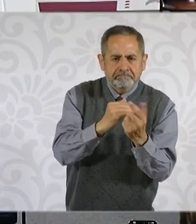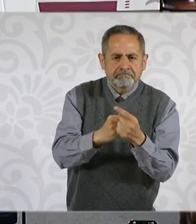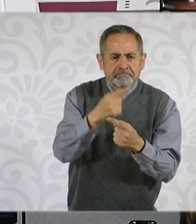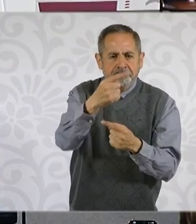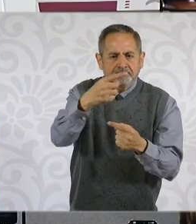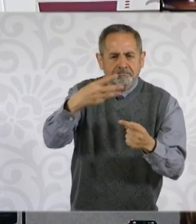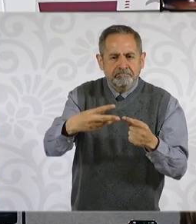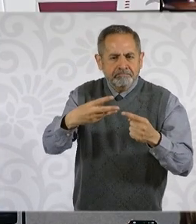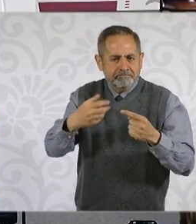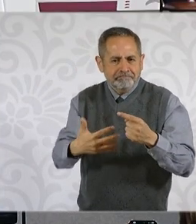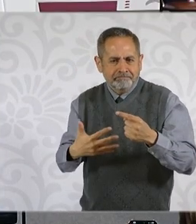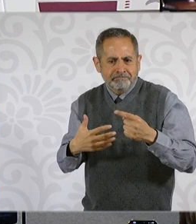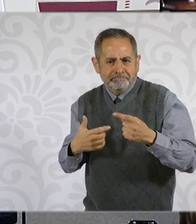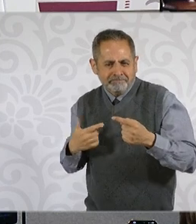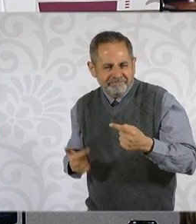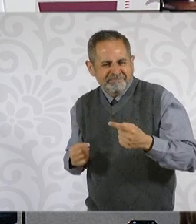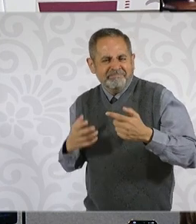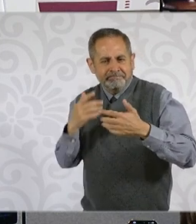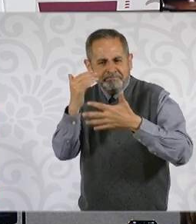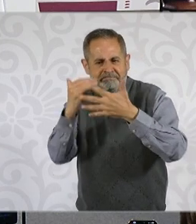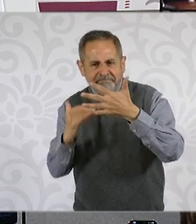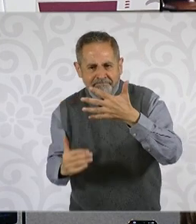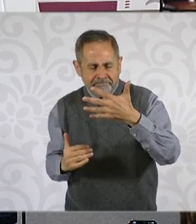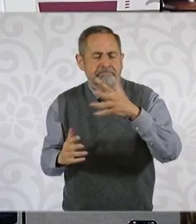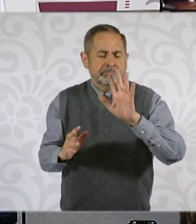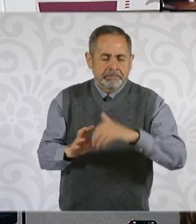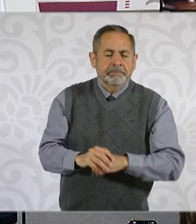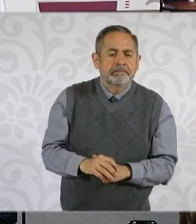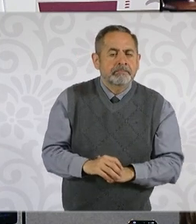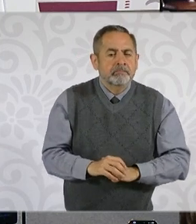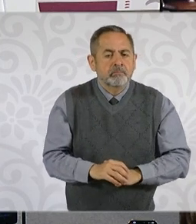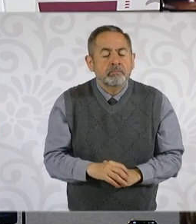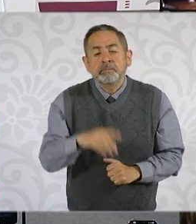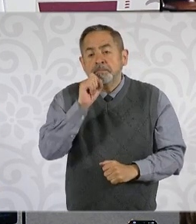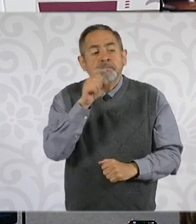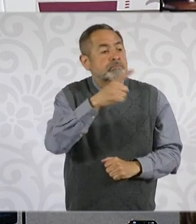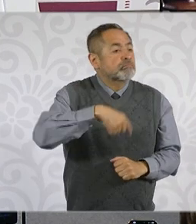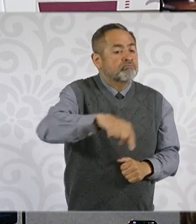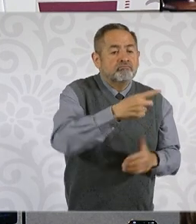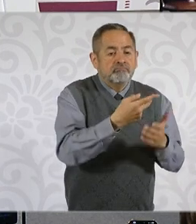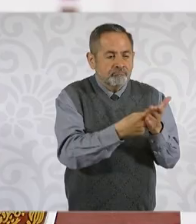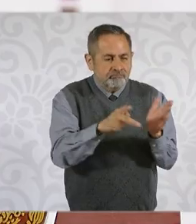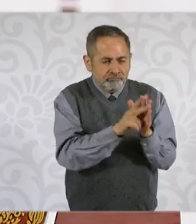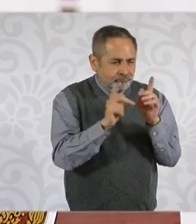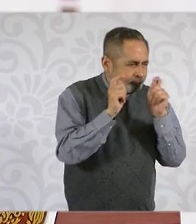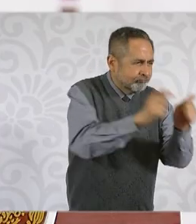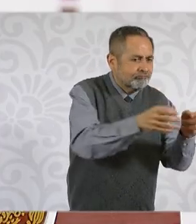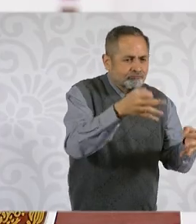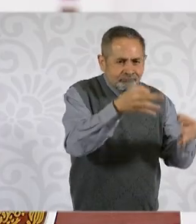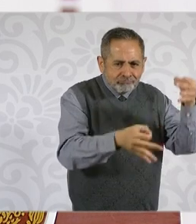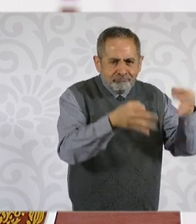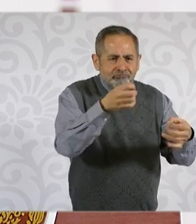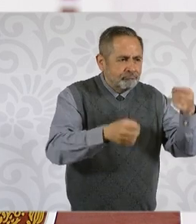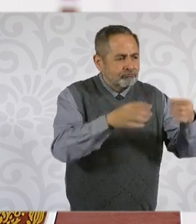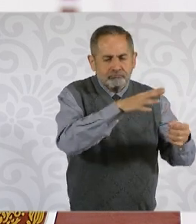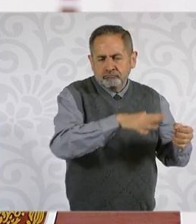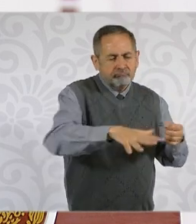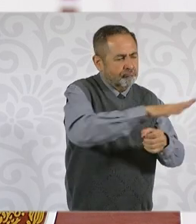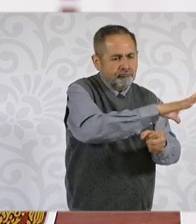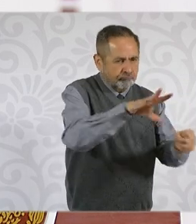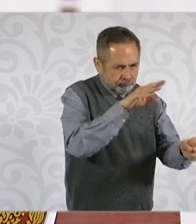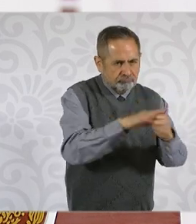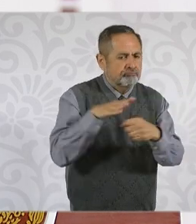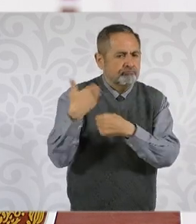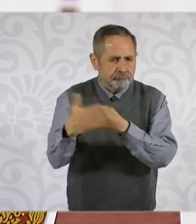a la mitad de todas las plazas de magistraturas y juzgados. Hay que